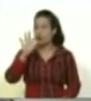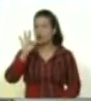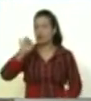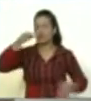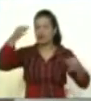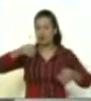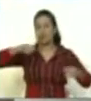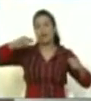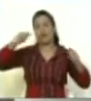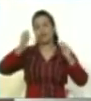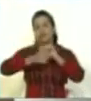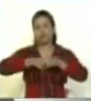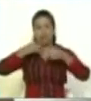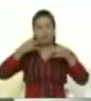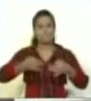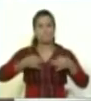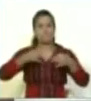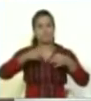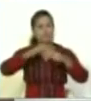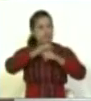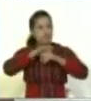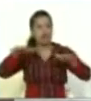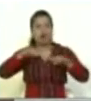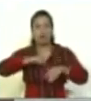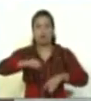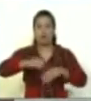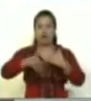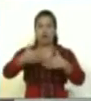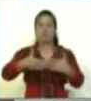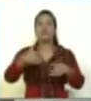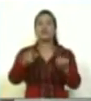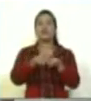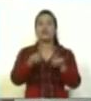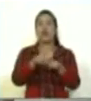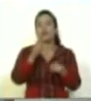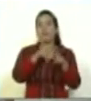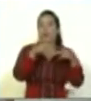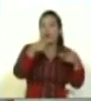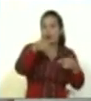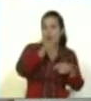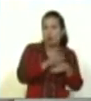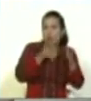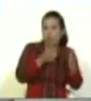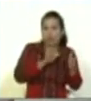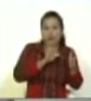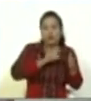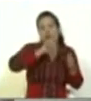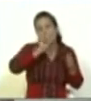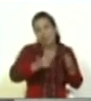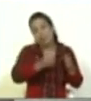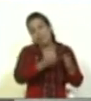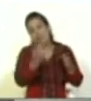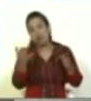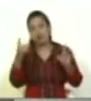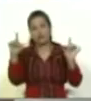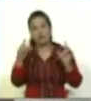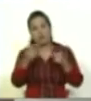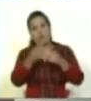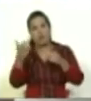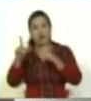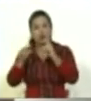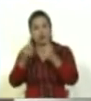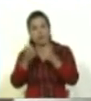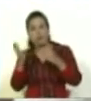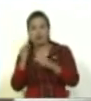a transformar en una multiplataforma, en un multimedia. Y es necesario porque, y lo decía el propio presidente, el 60% del